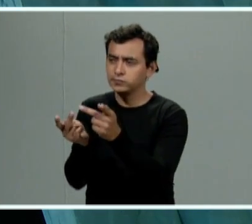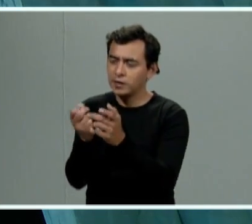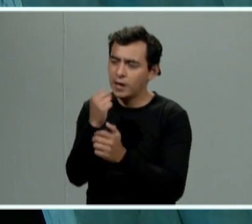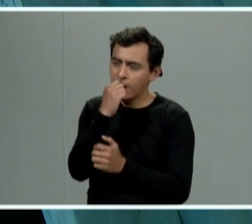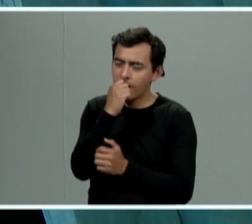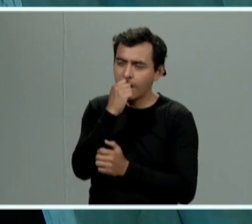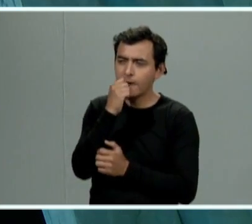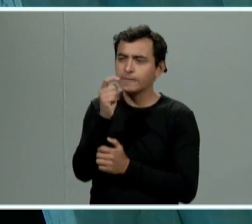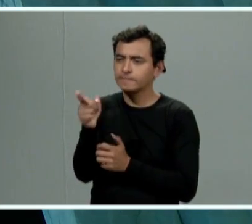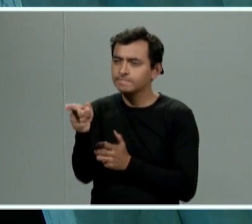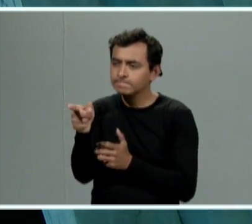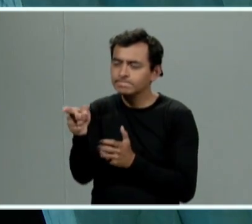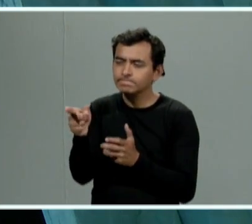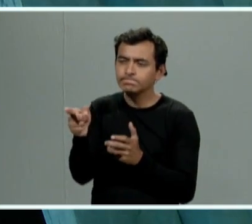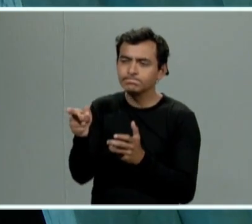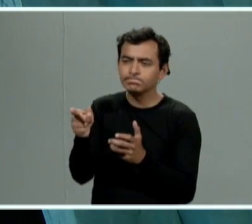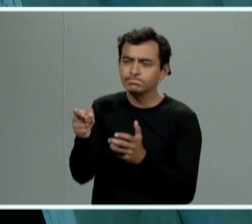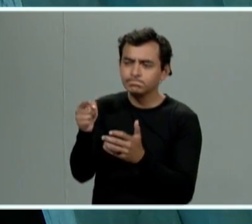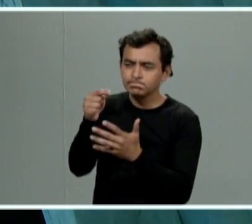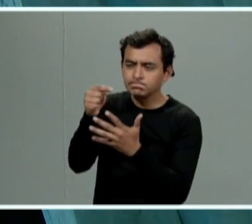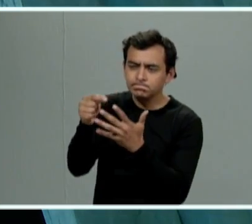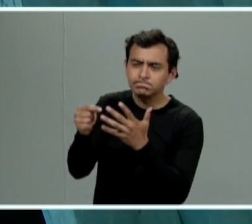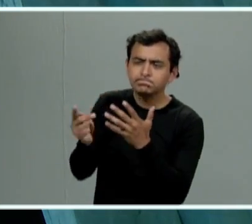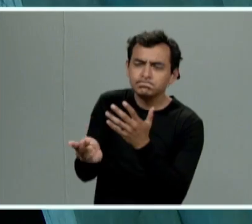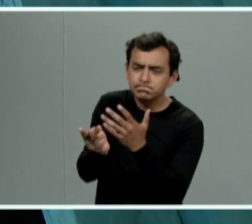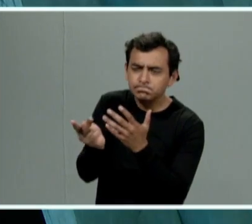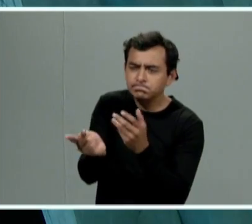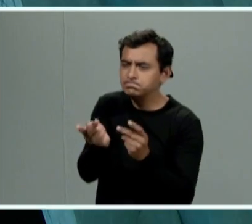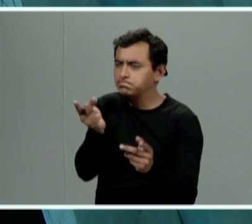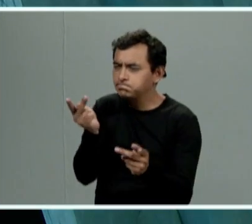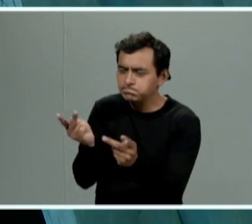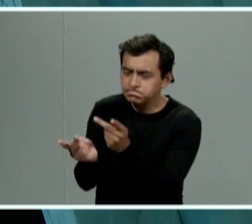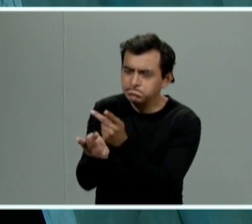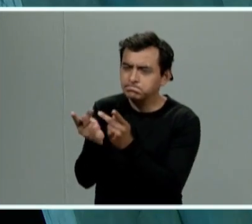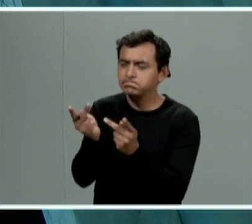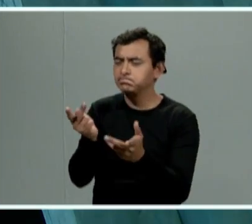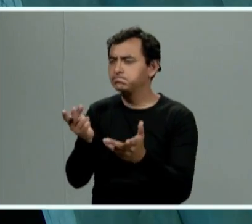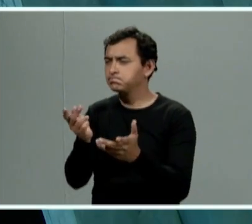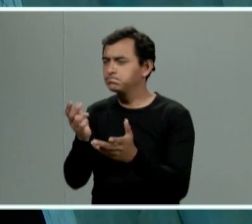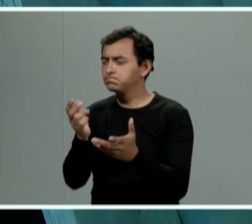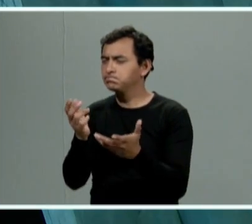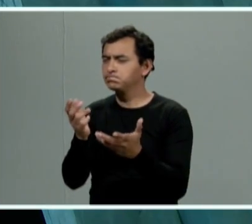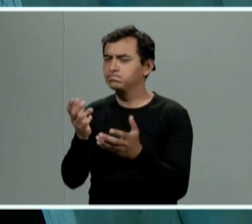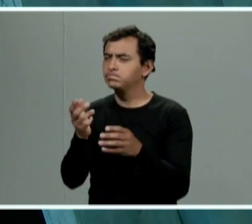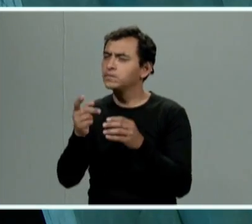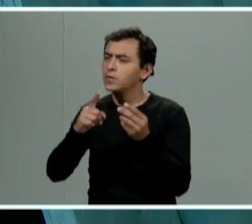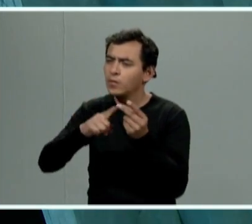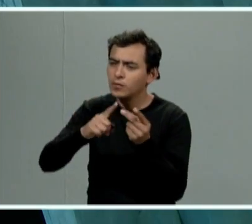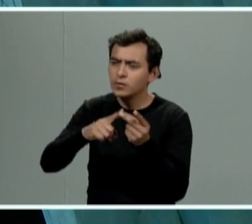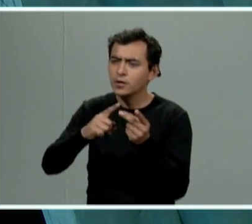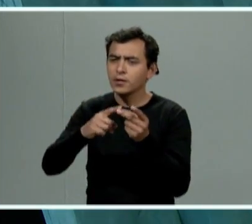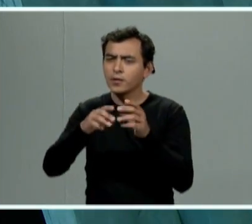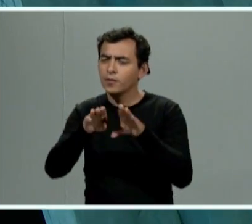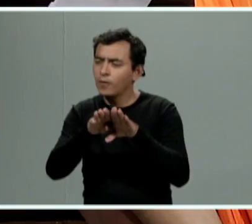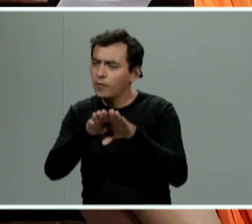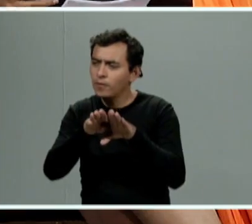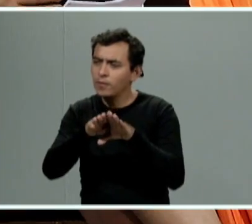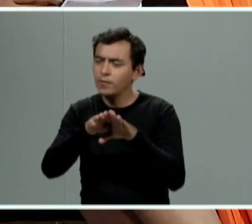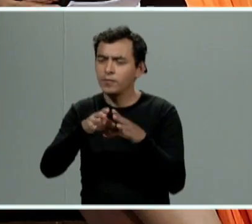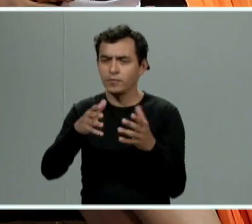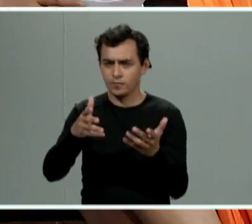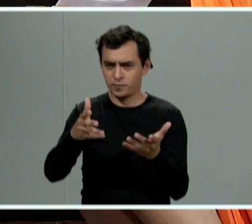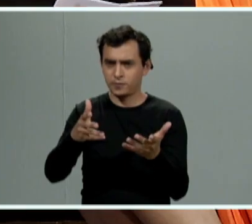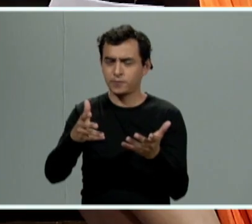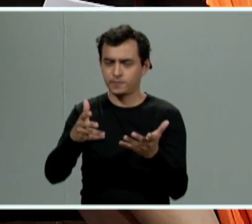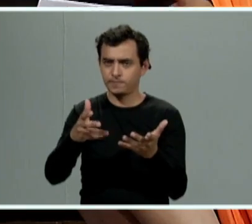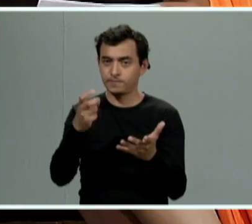carpeta de investigación o dentro de la entrevista lo que son las circunstancias de tiempo modo y lugar fiscal en este caso tiene que ser presencial la